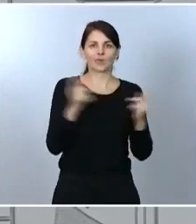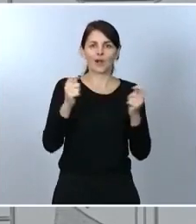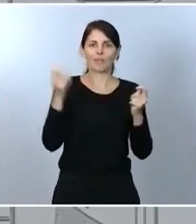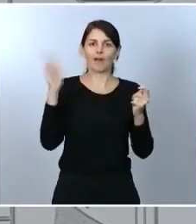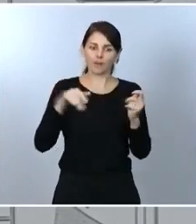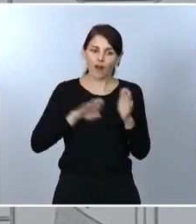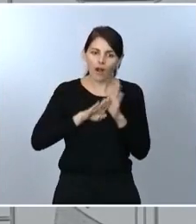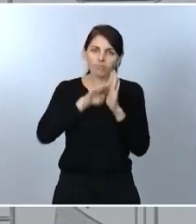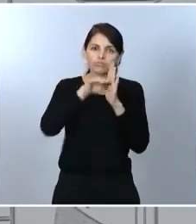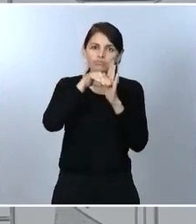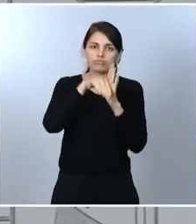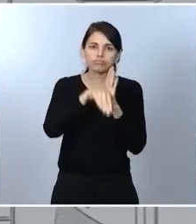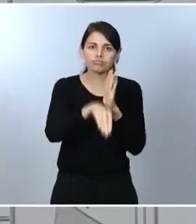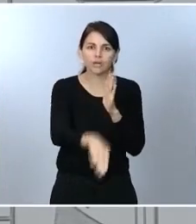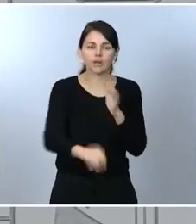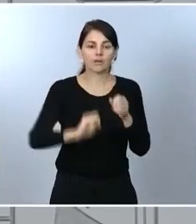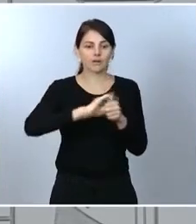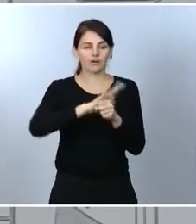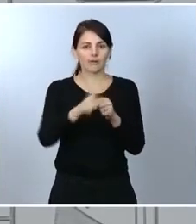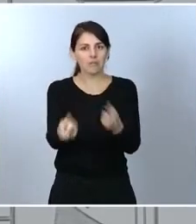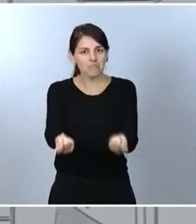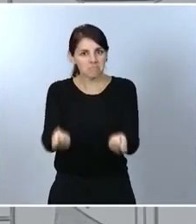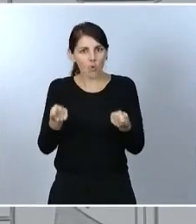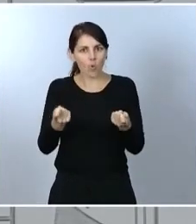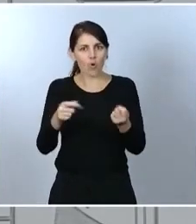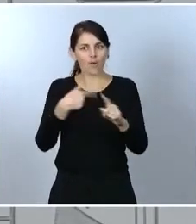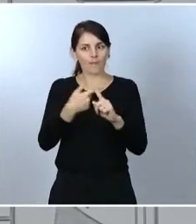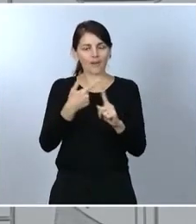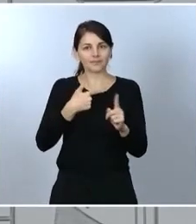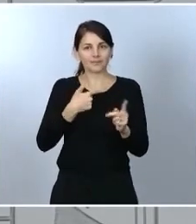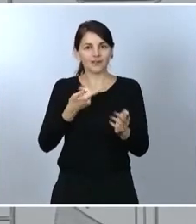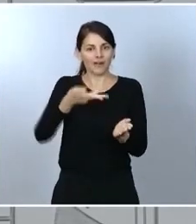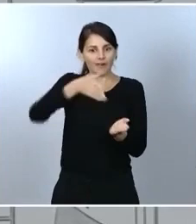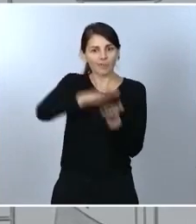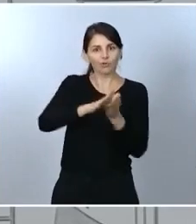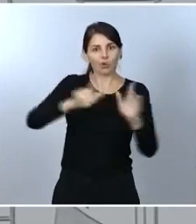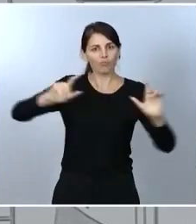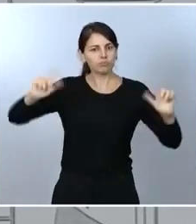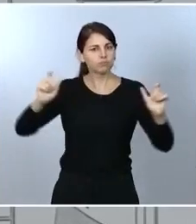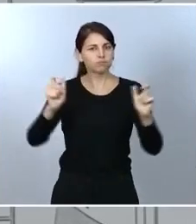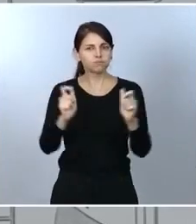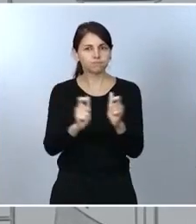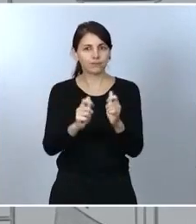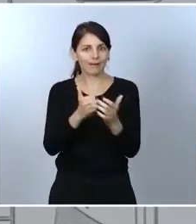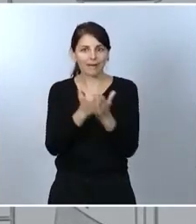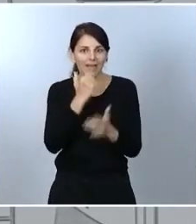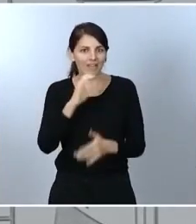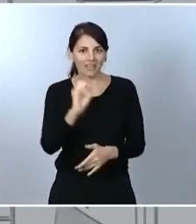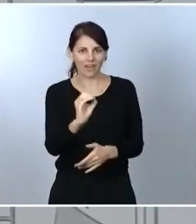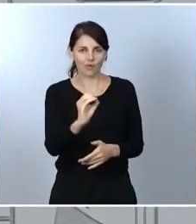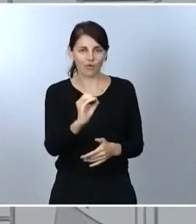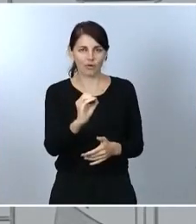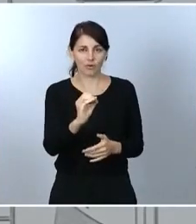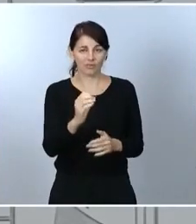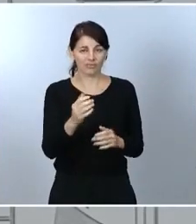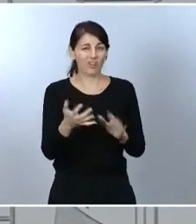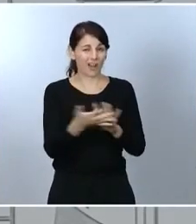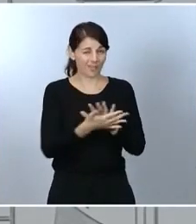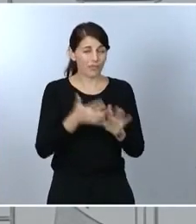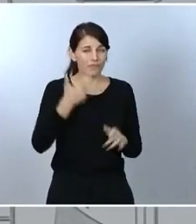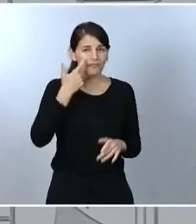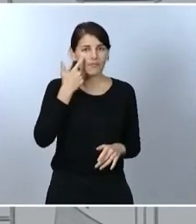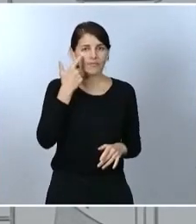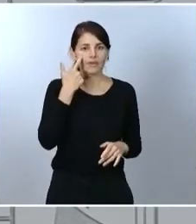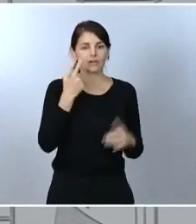llevamos a cero el número de fallecidos en nuestro país. Recordemos que son más de 600 las personas, los compatriotas, que,